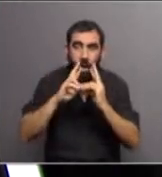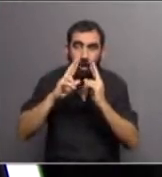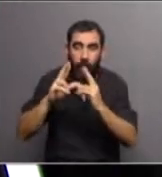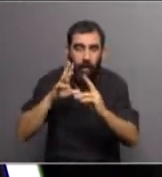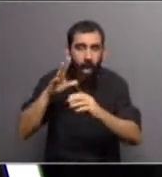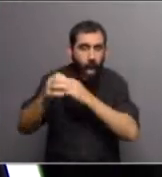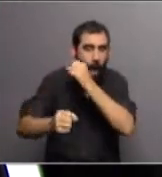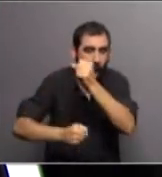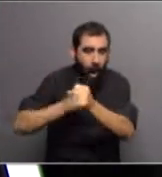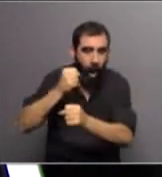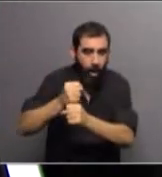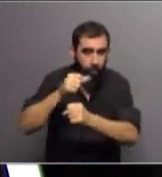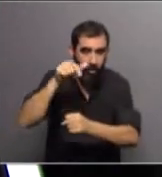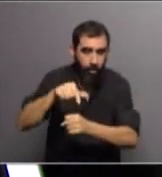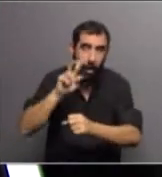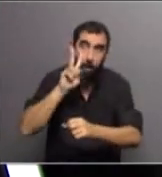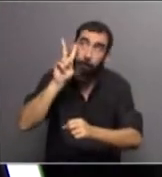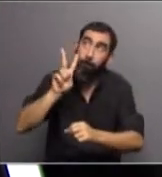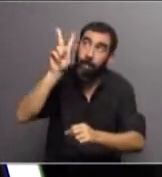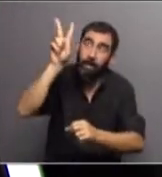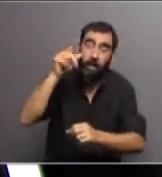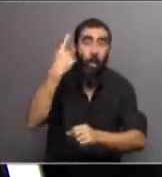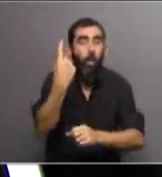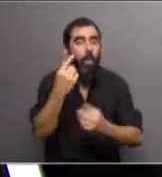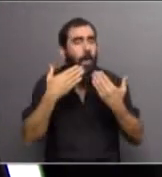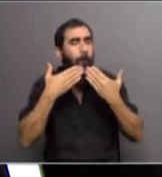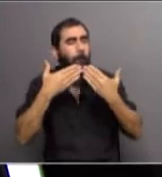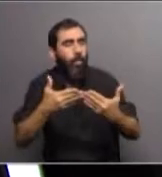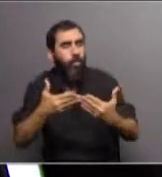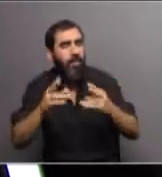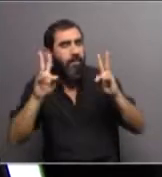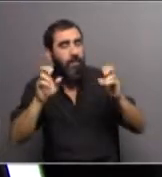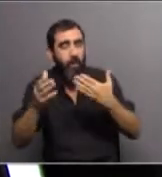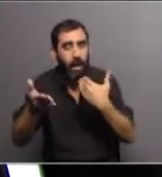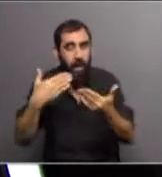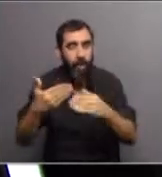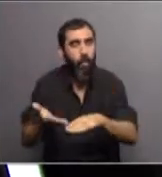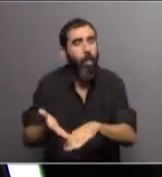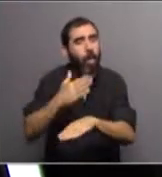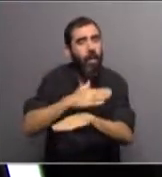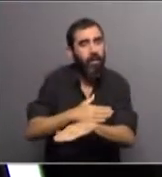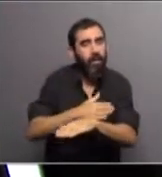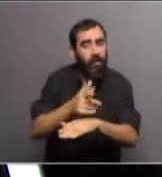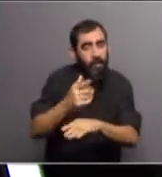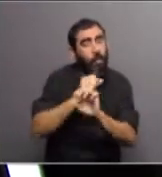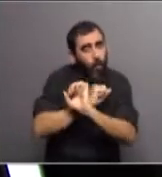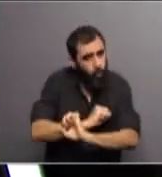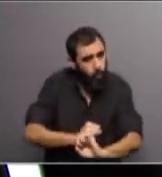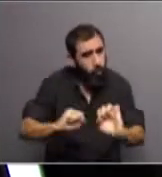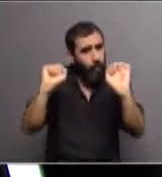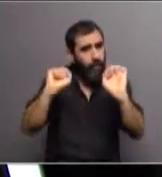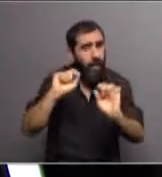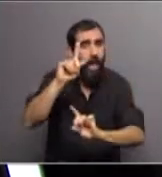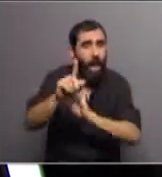muchos años tenemos planteadas cuando miramos al espacio. Y una de ellas tiene que ver con algo que hablábamos recién con Julio Ángel Fernández, la posibilidad de captar